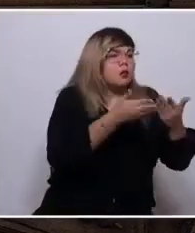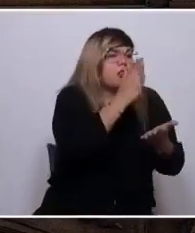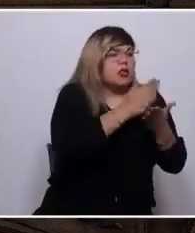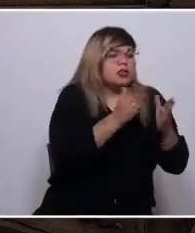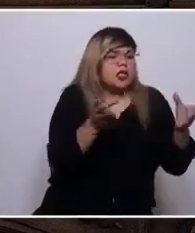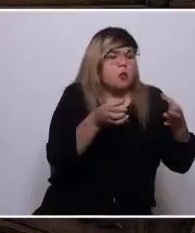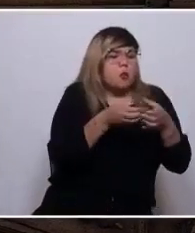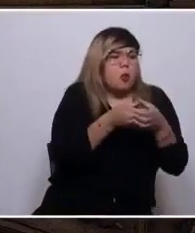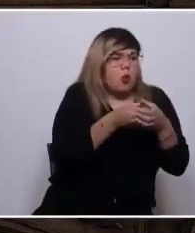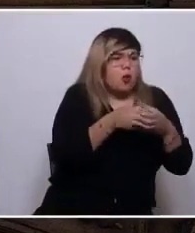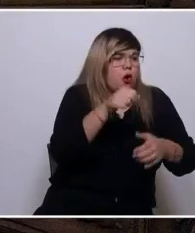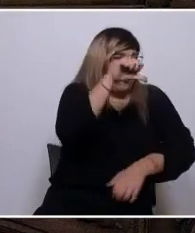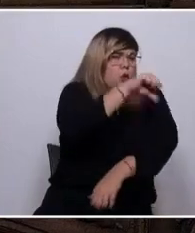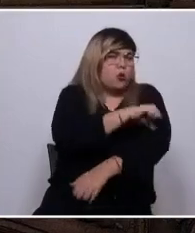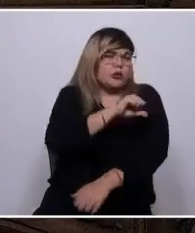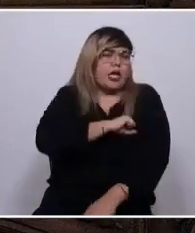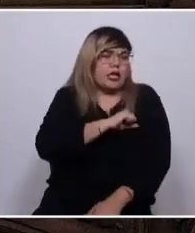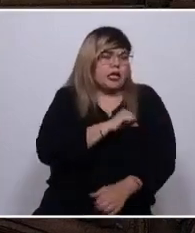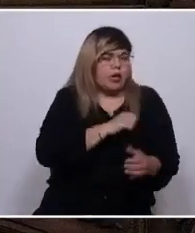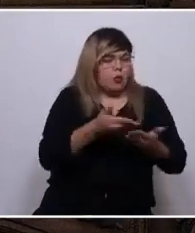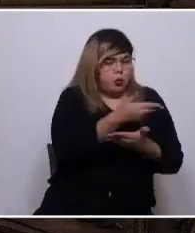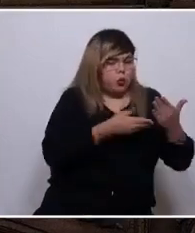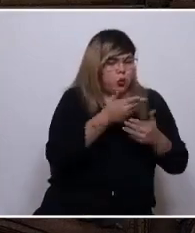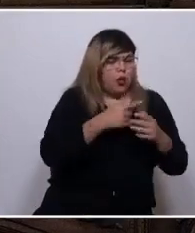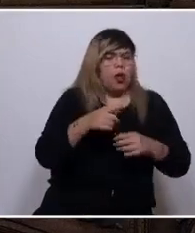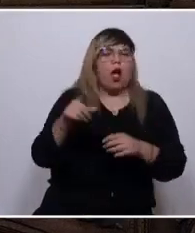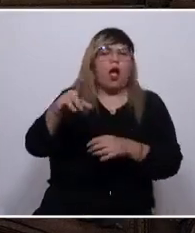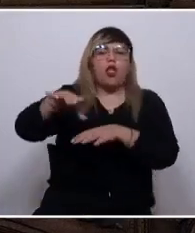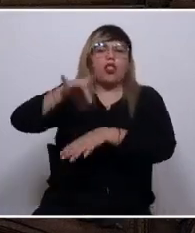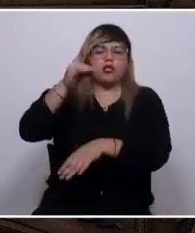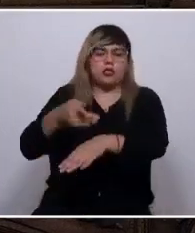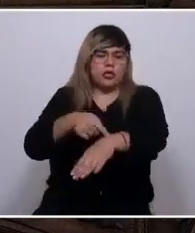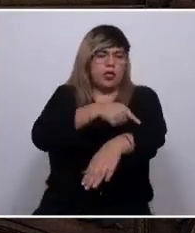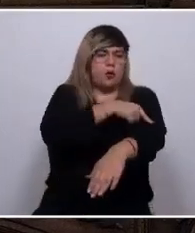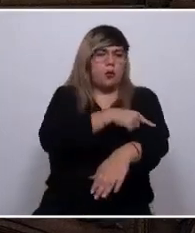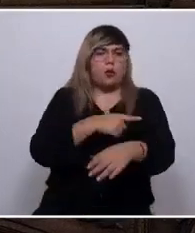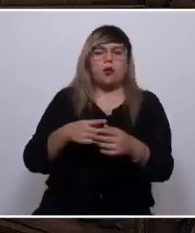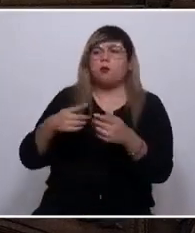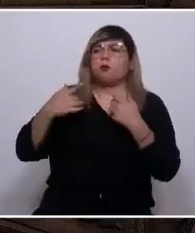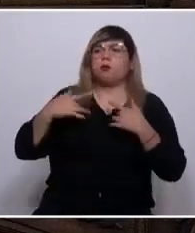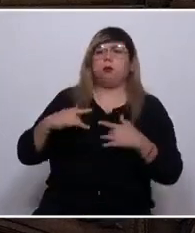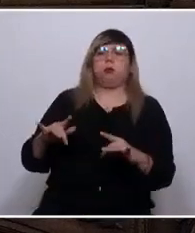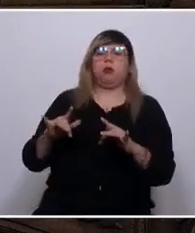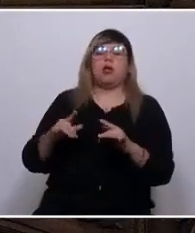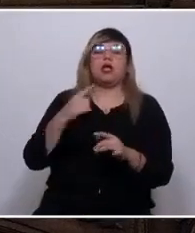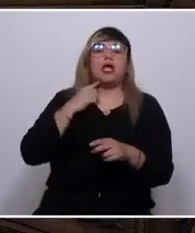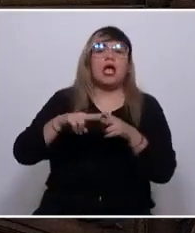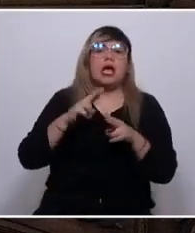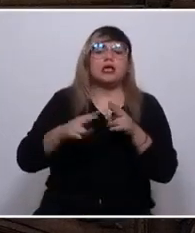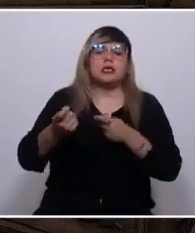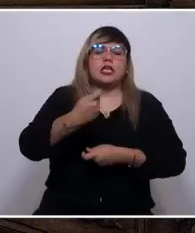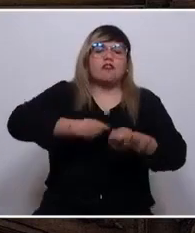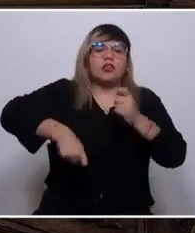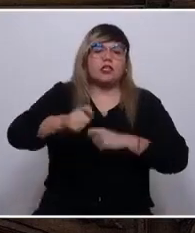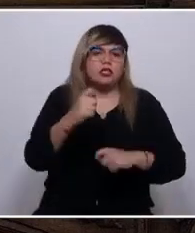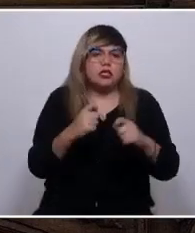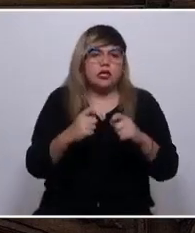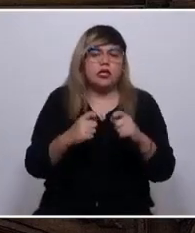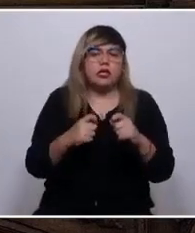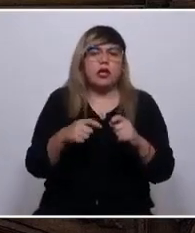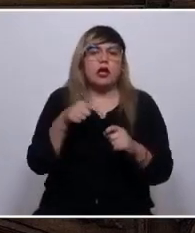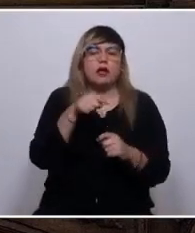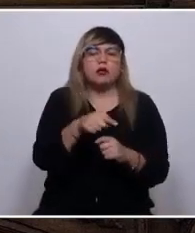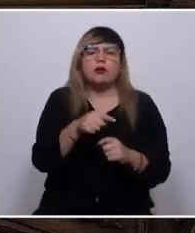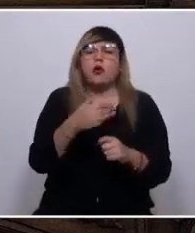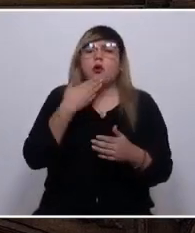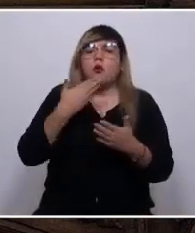centralismo. En este orden de cosas conviene preguntarse, ¿qué harán los inversionistas? A quienes buena parte de la clase política la rinde pleitesía,